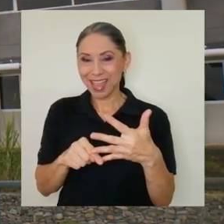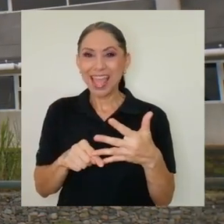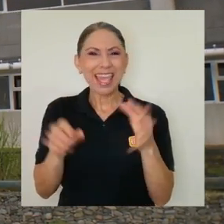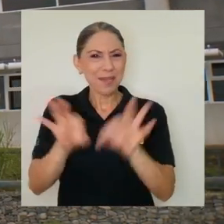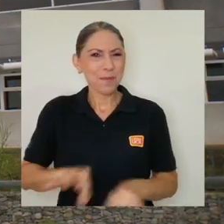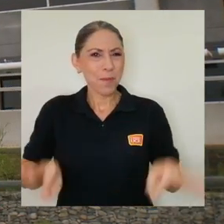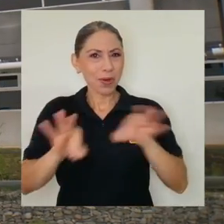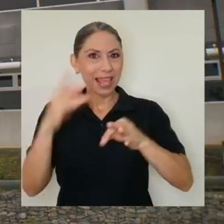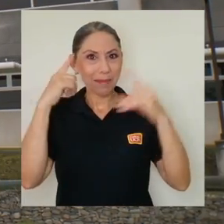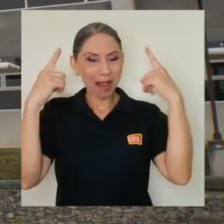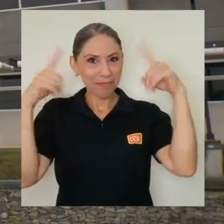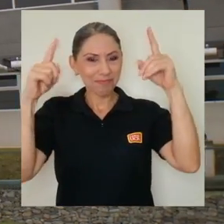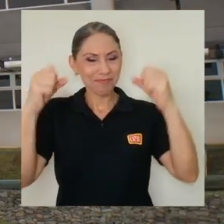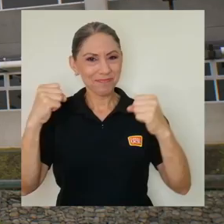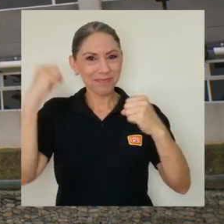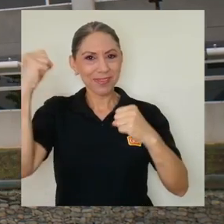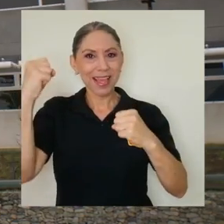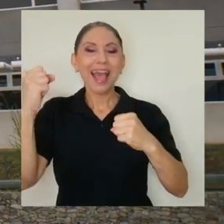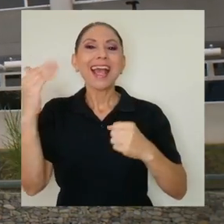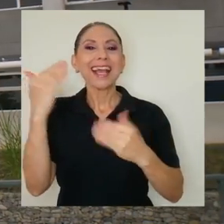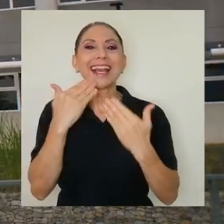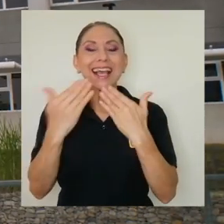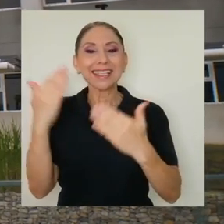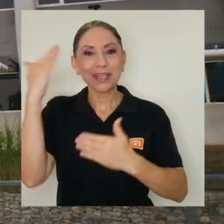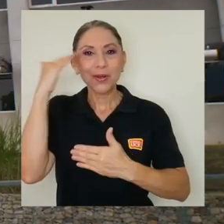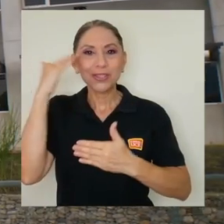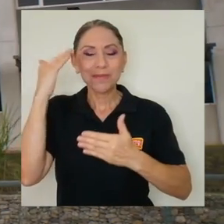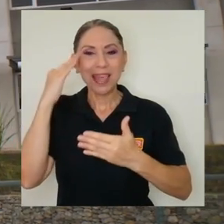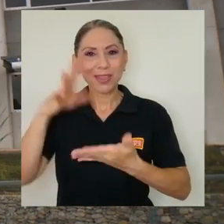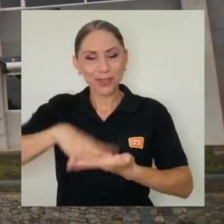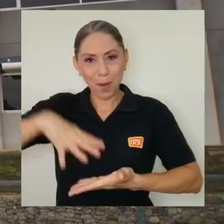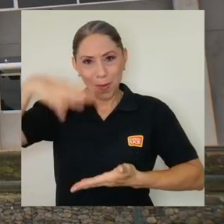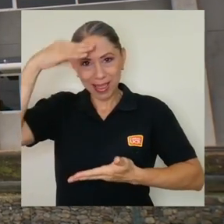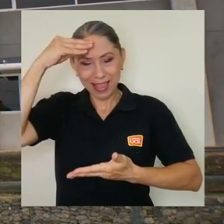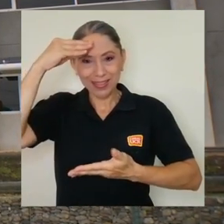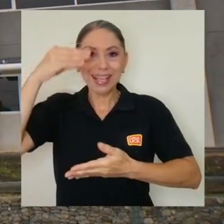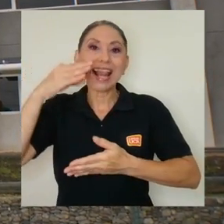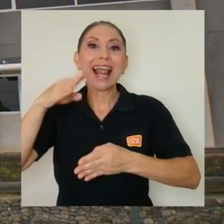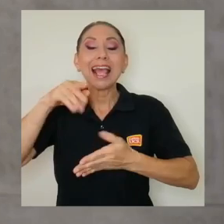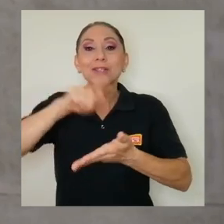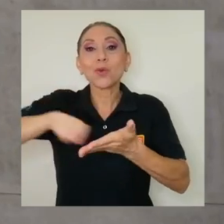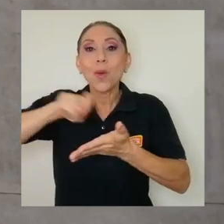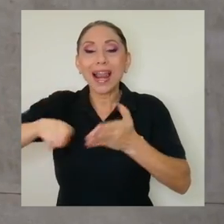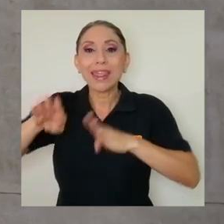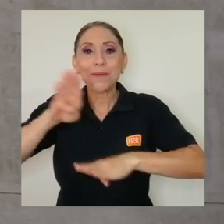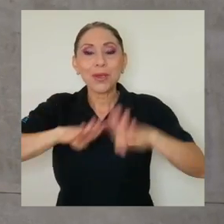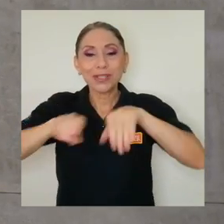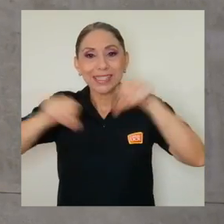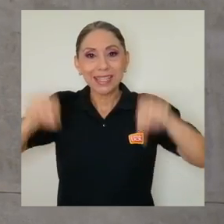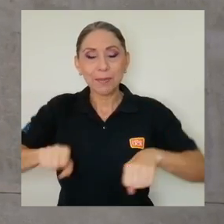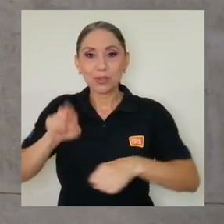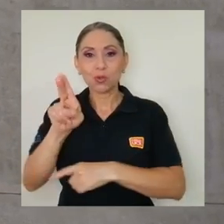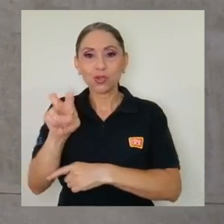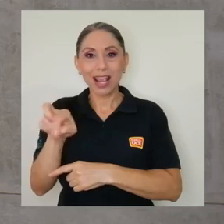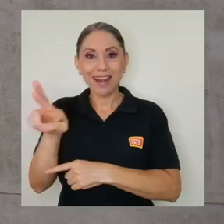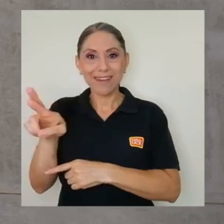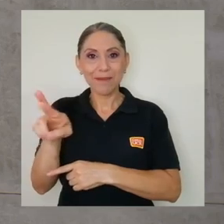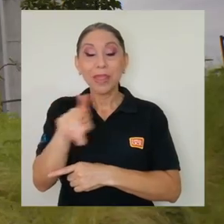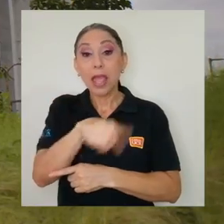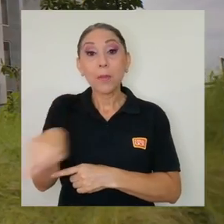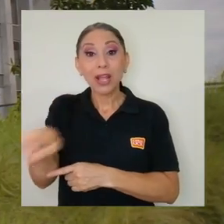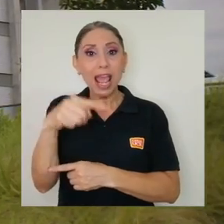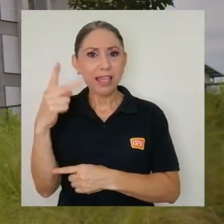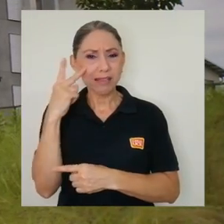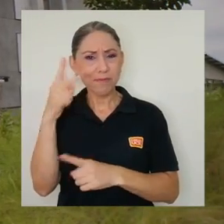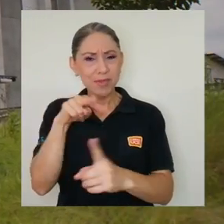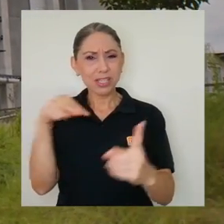éxito fue gracias a los conocimientos adquiridos en la Escuela de Ingeniería de Biosistemas de la UCR, ya que lograron tener una visión integral del problema,